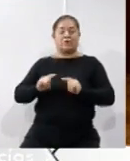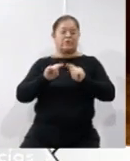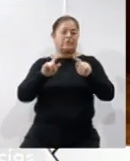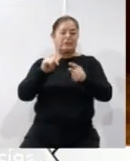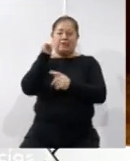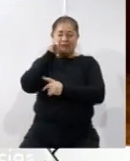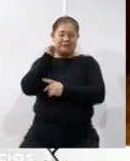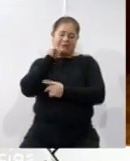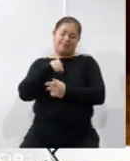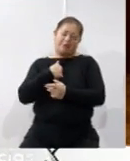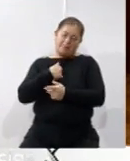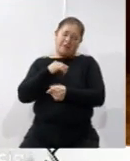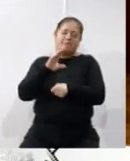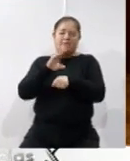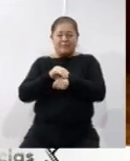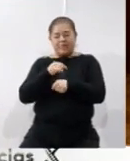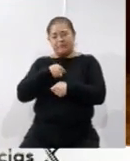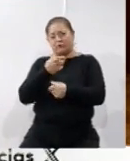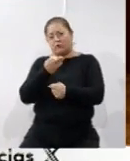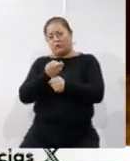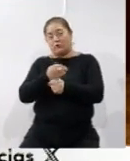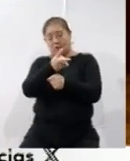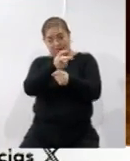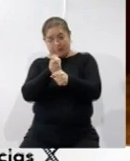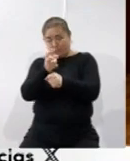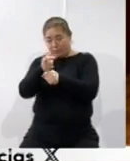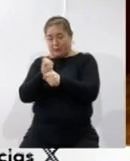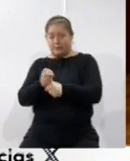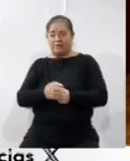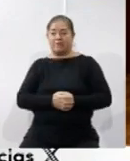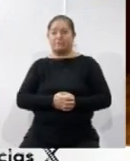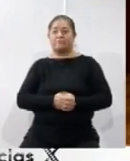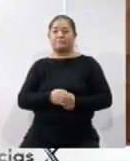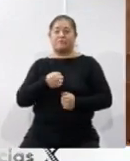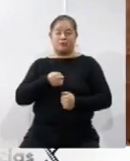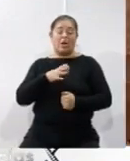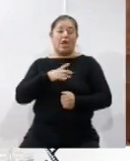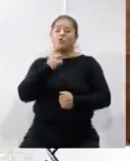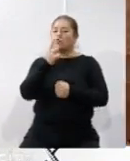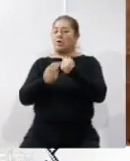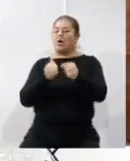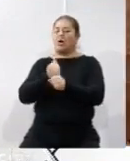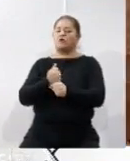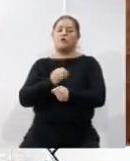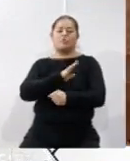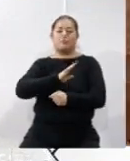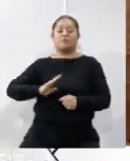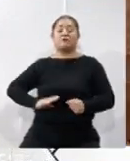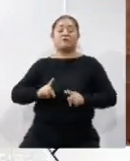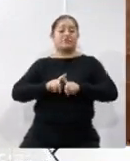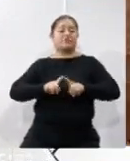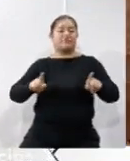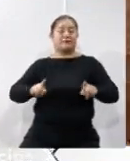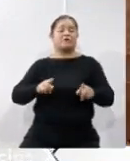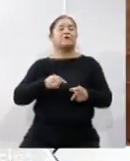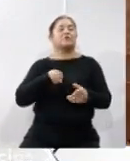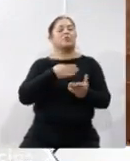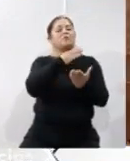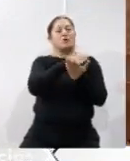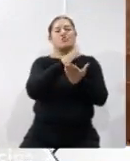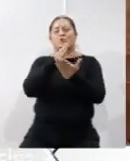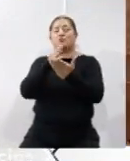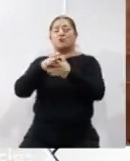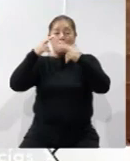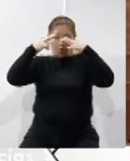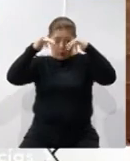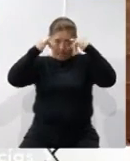siempre el espacio que nos dan para reclutar, estaremos prácticamente todo el año en los municipios del Estado, estaremos en